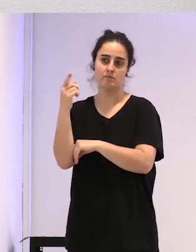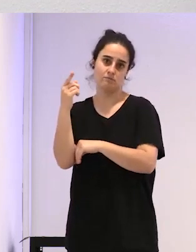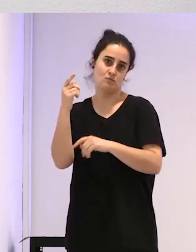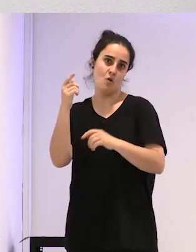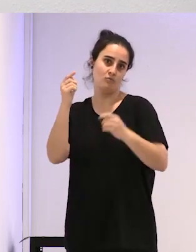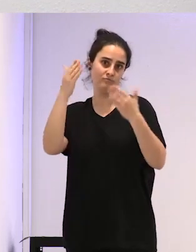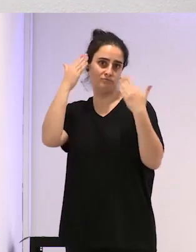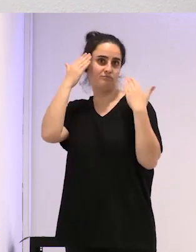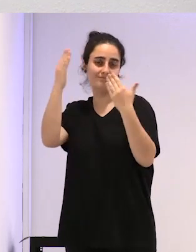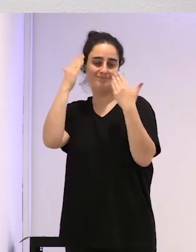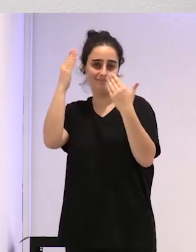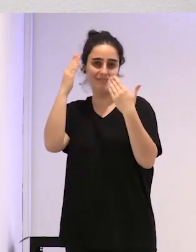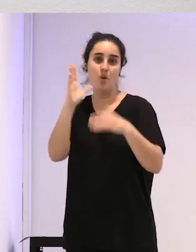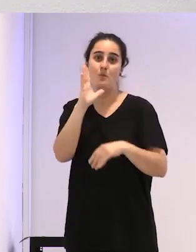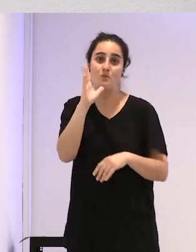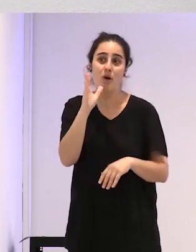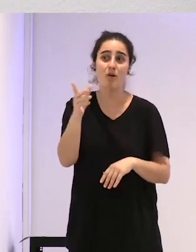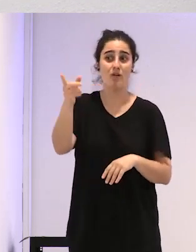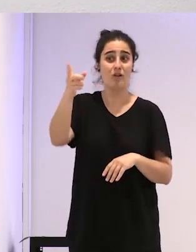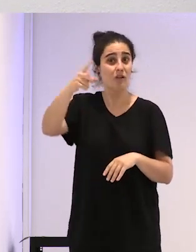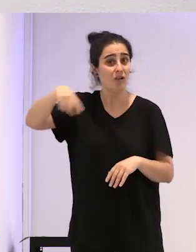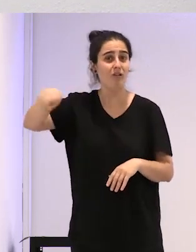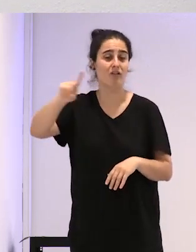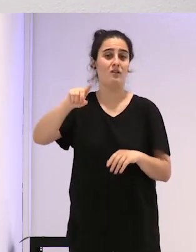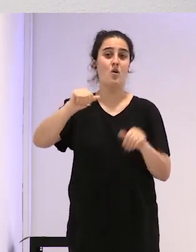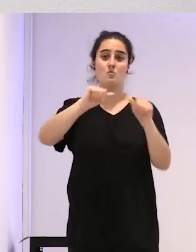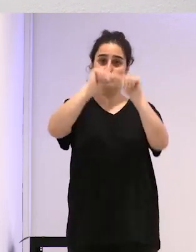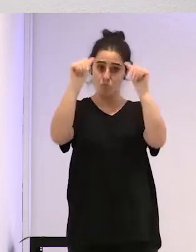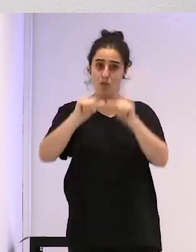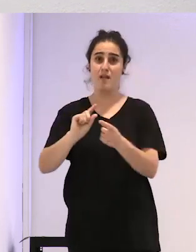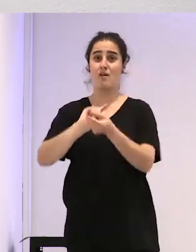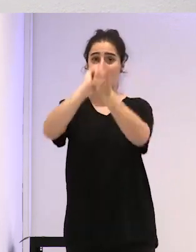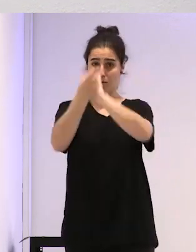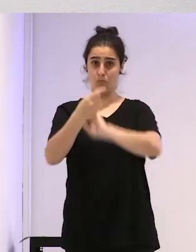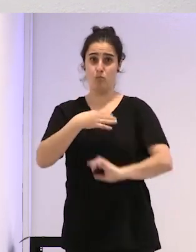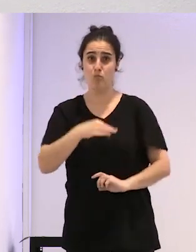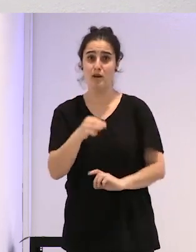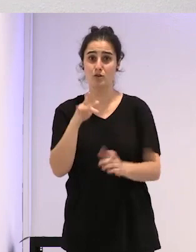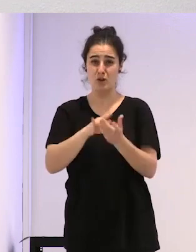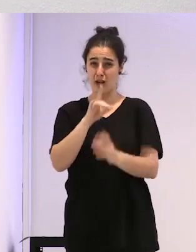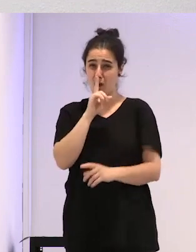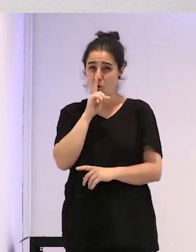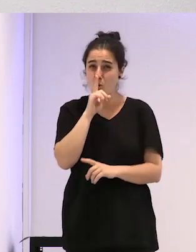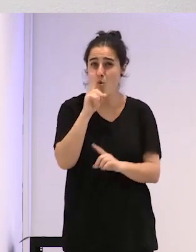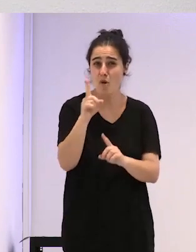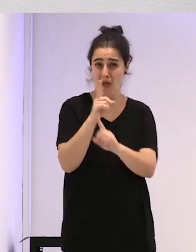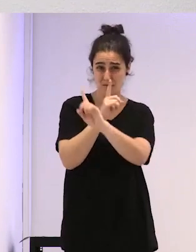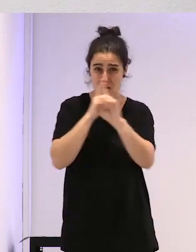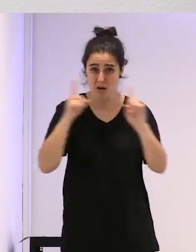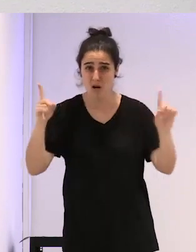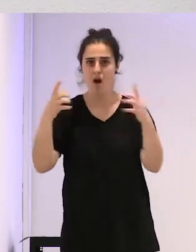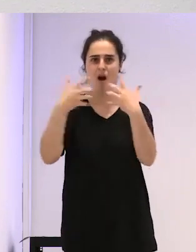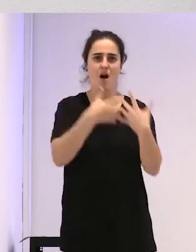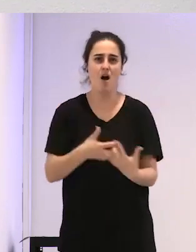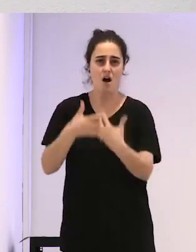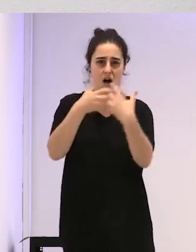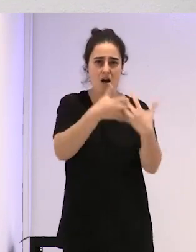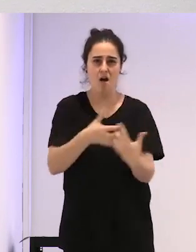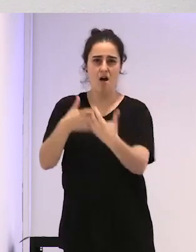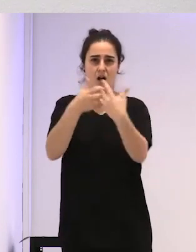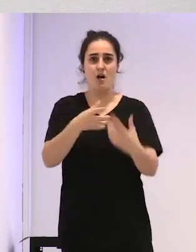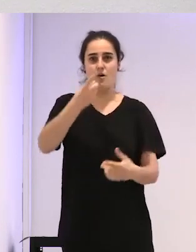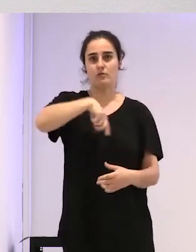trans que pudieron cambiar el modelo y en un año de una lucha bastante potente, tuvimos varias